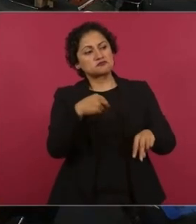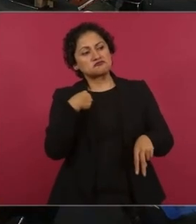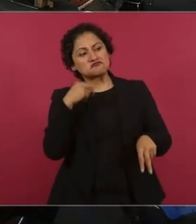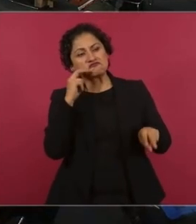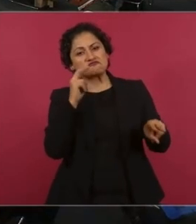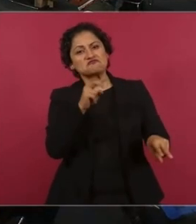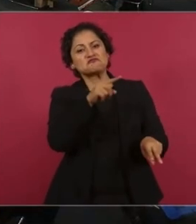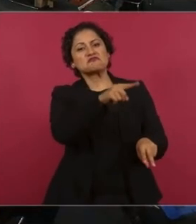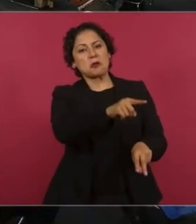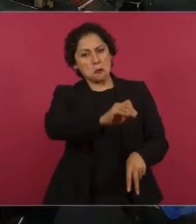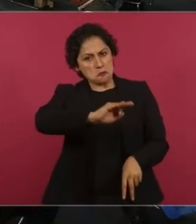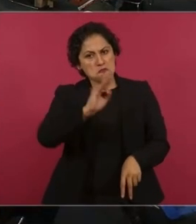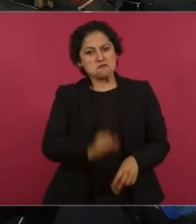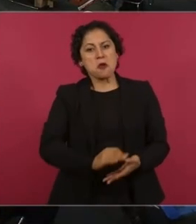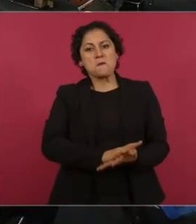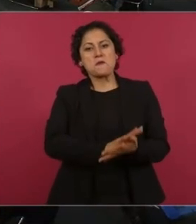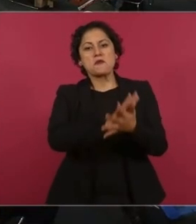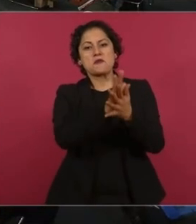con la transformación,